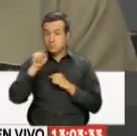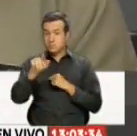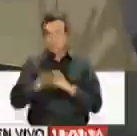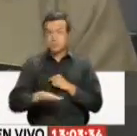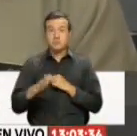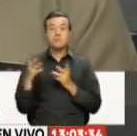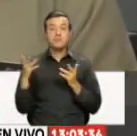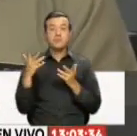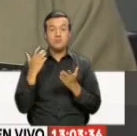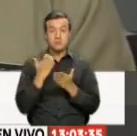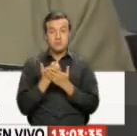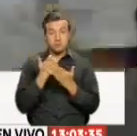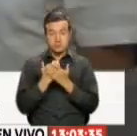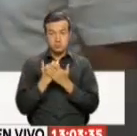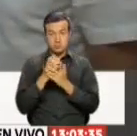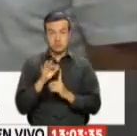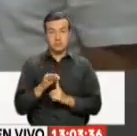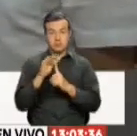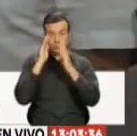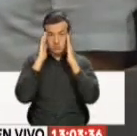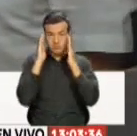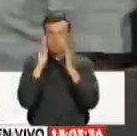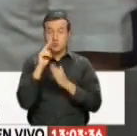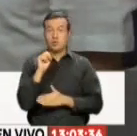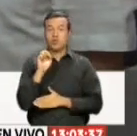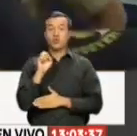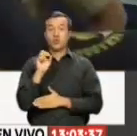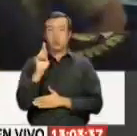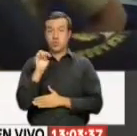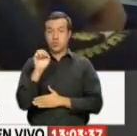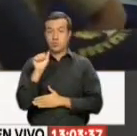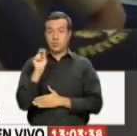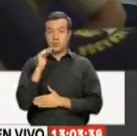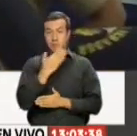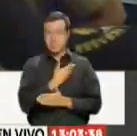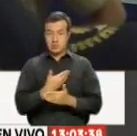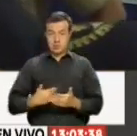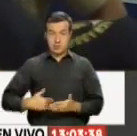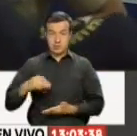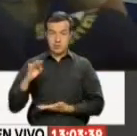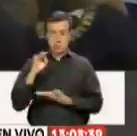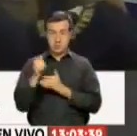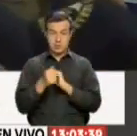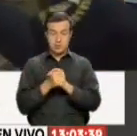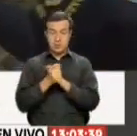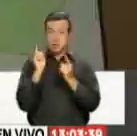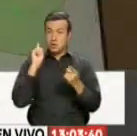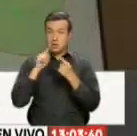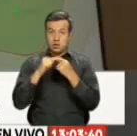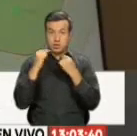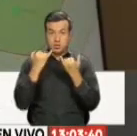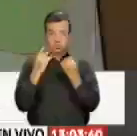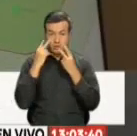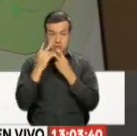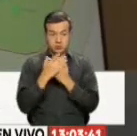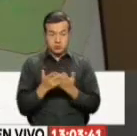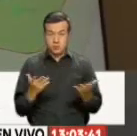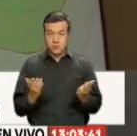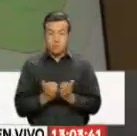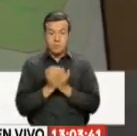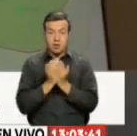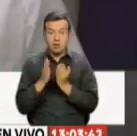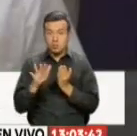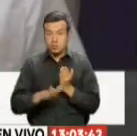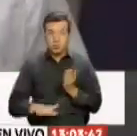zona económica exclusiva. Según Norman Ray, representante del Ejecutivo en Galápagos, no se ha detectado que alguna de estas embarcaciones haya